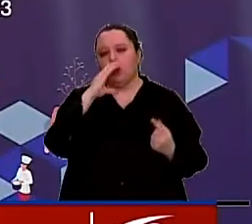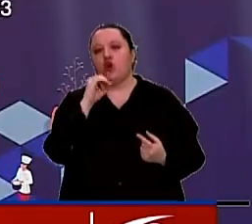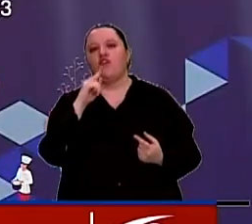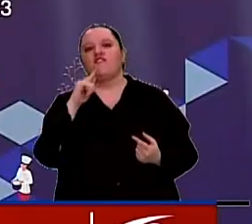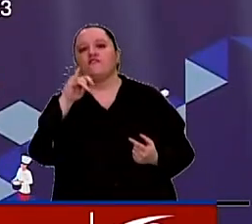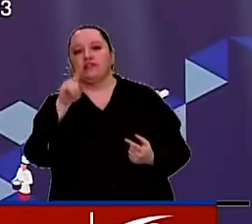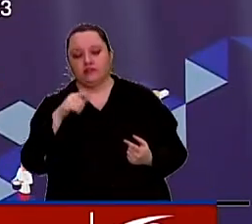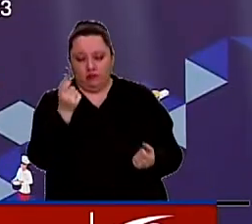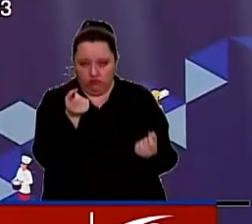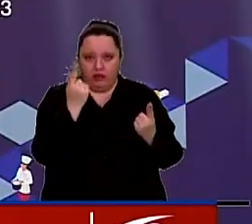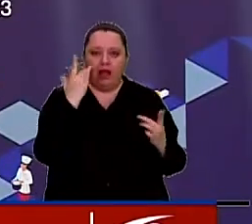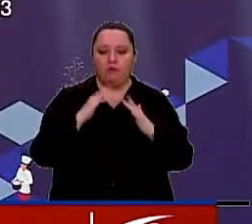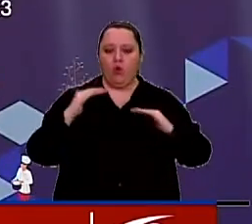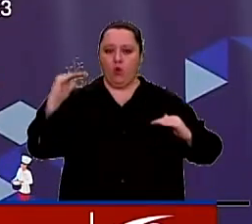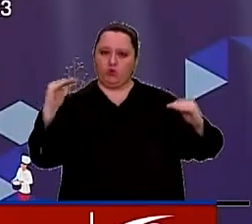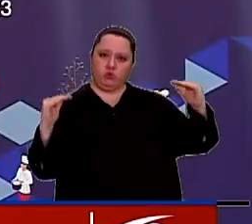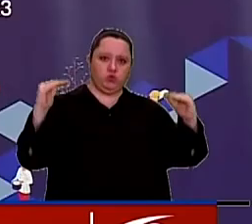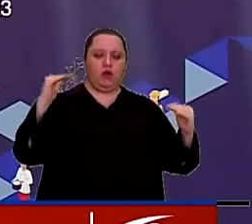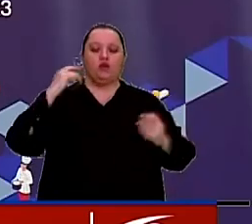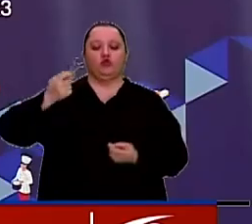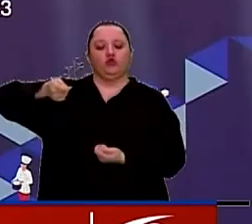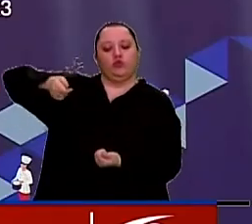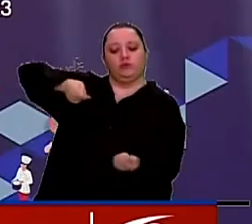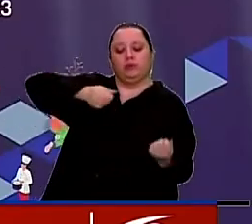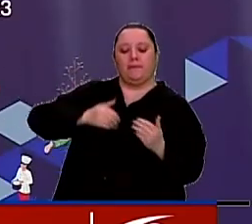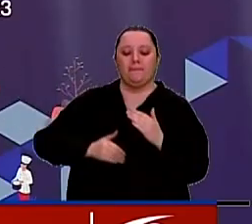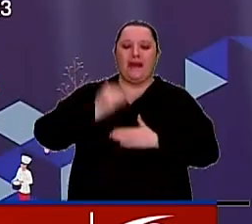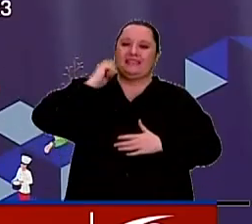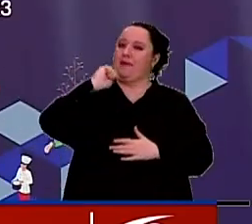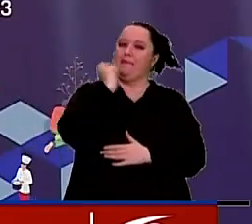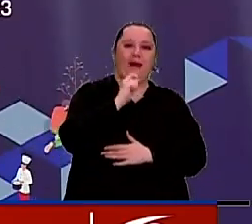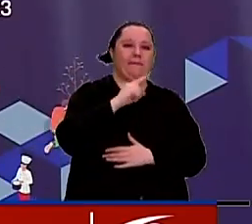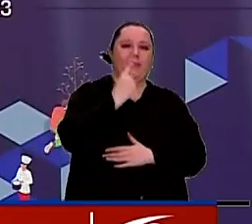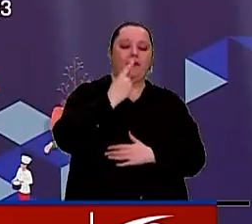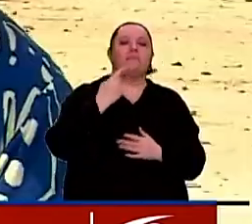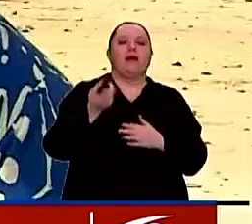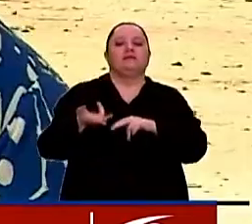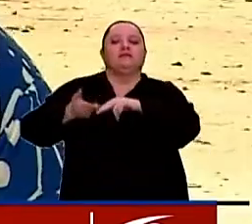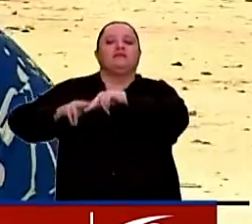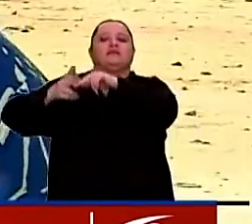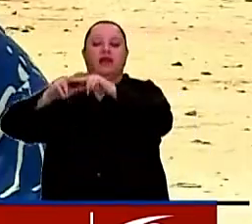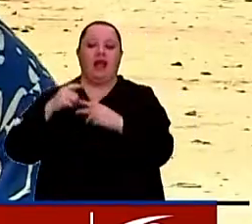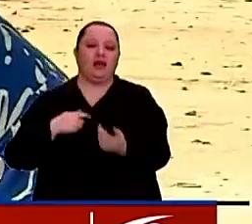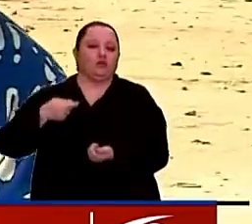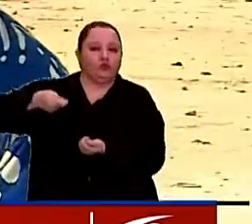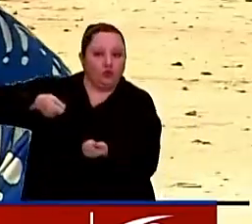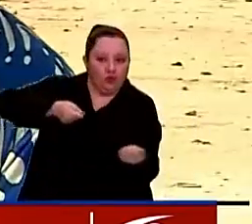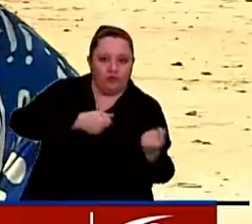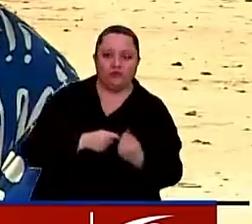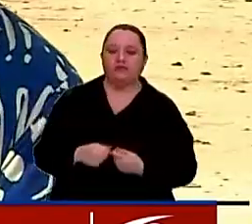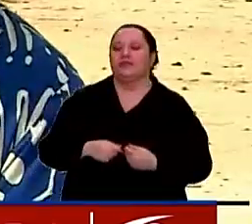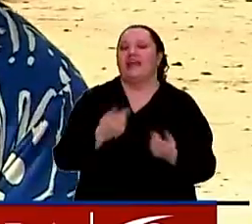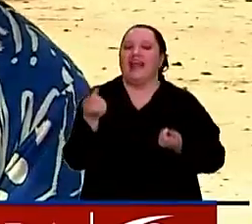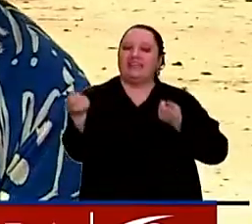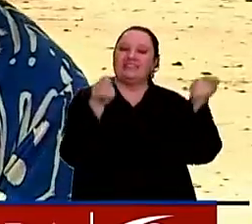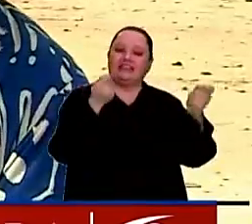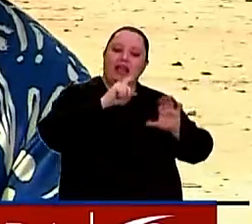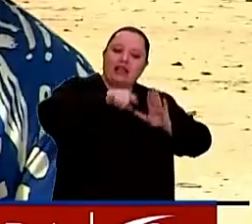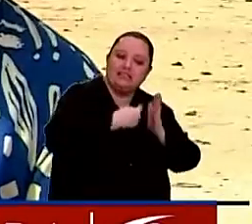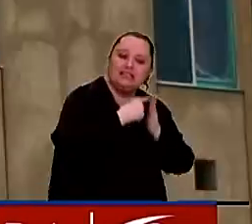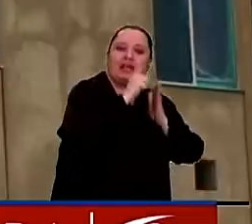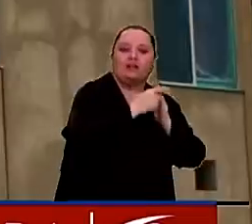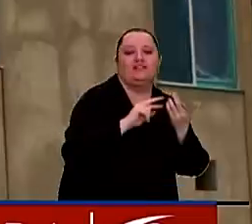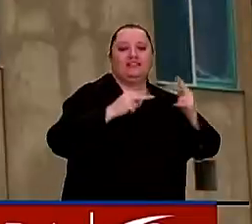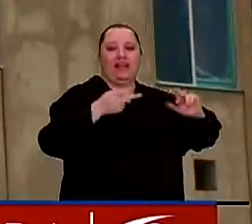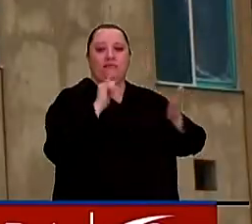garantizar que se equilibren el número de subsidios a la cuota inicial con los subsidios a la tasa de interés. La estrategia contracíclica que ha venido anunciando la